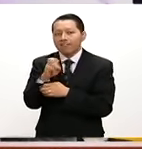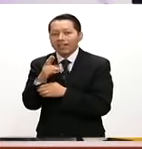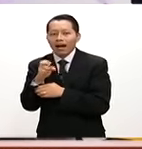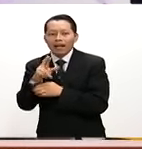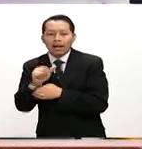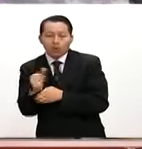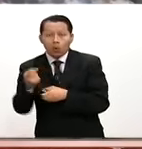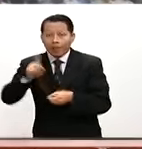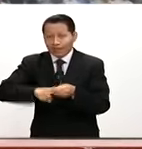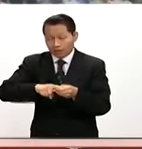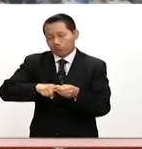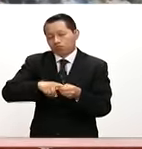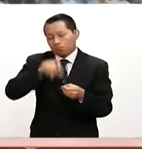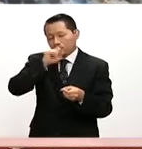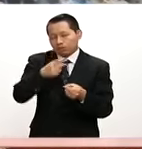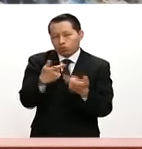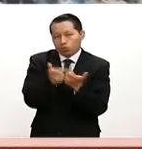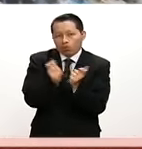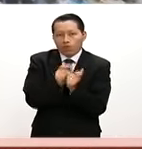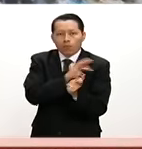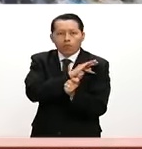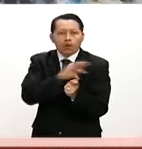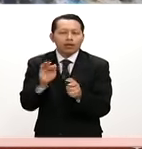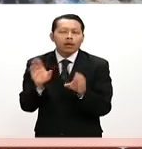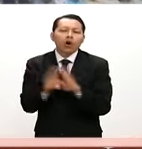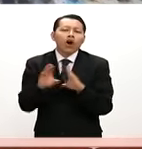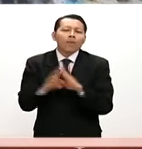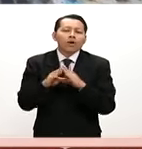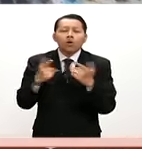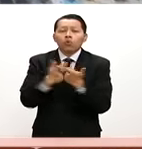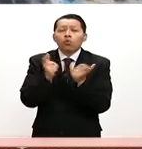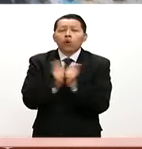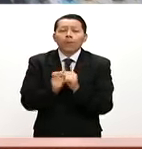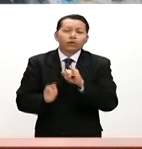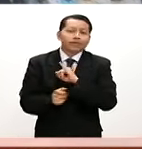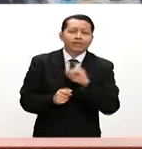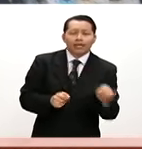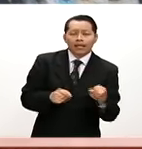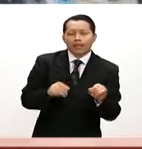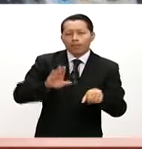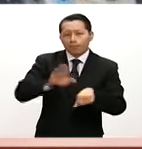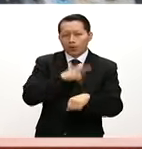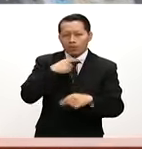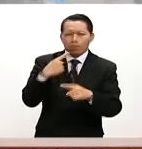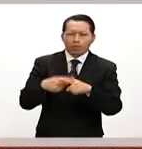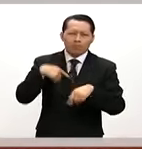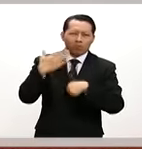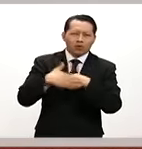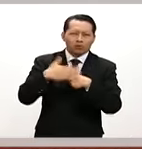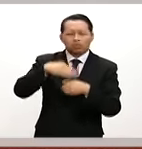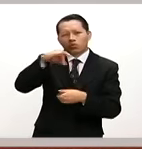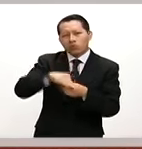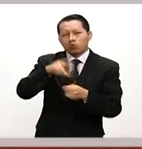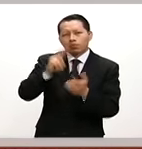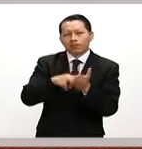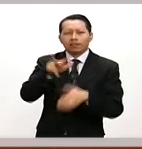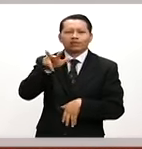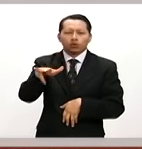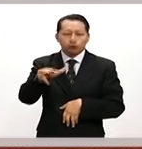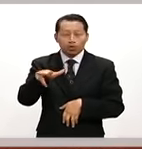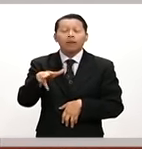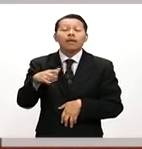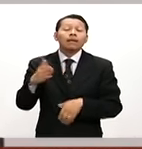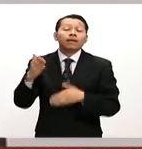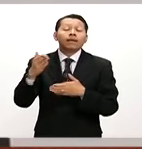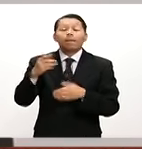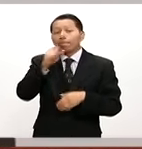señalaron que se trata de un esfuerzo por reunificar a los partidos de izquierda de cara a las elecciones de 2018. El mensaje de bienvenida lo dio el